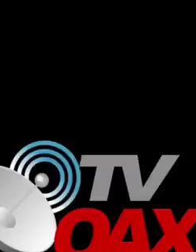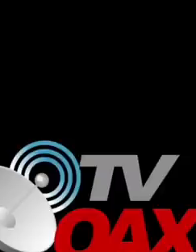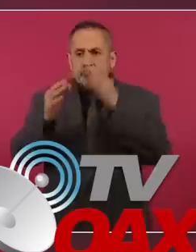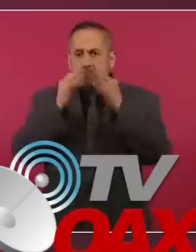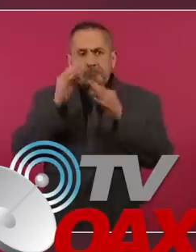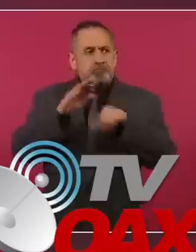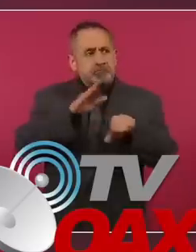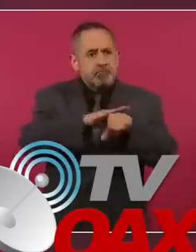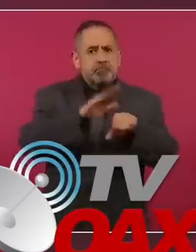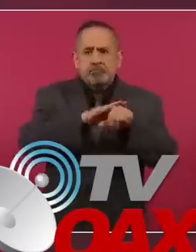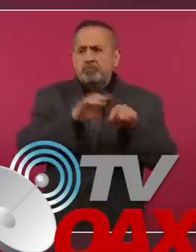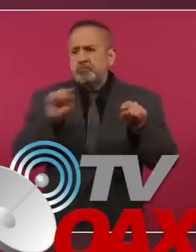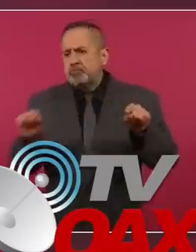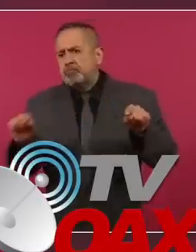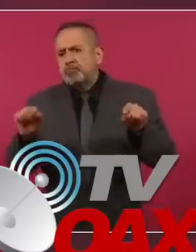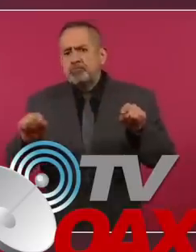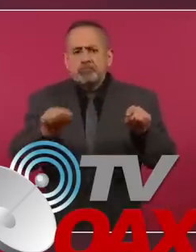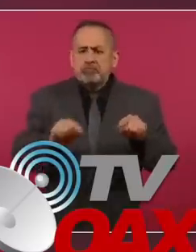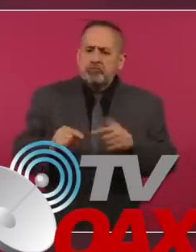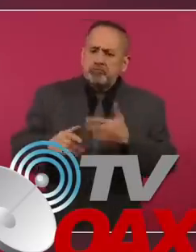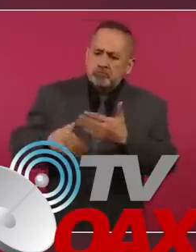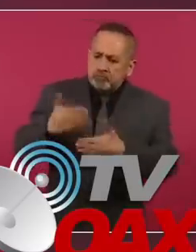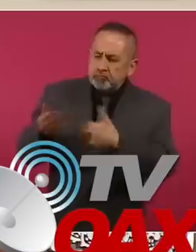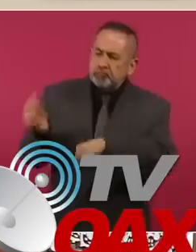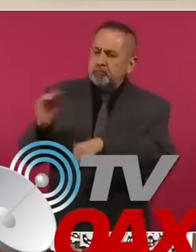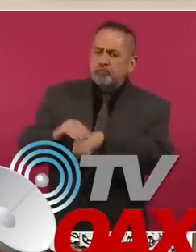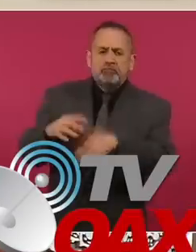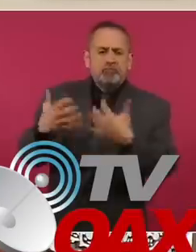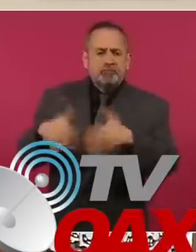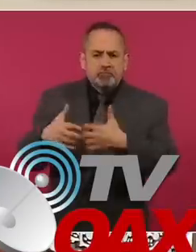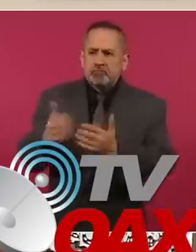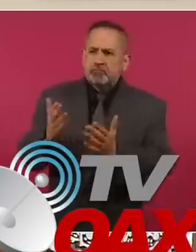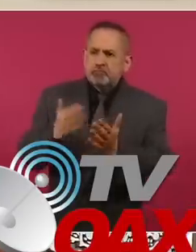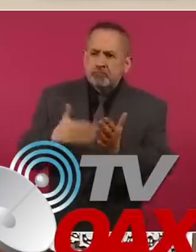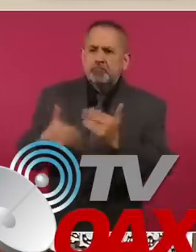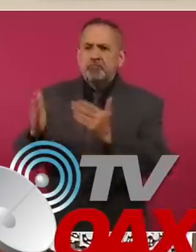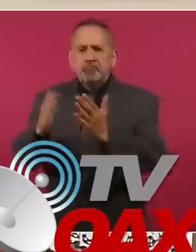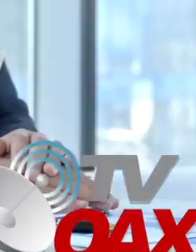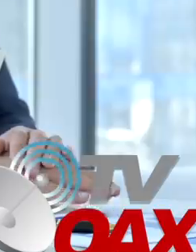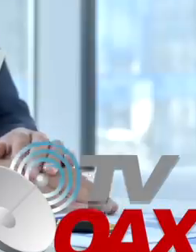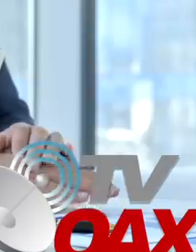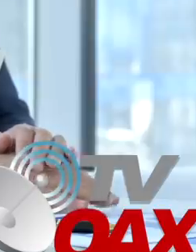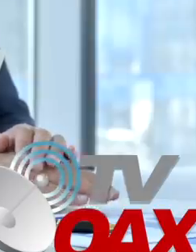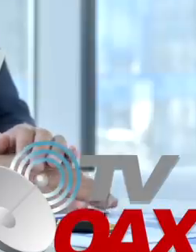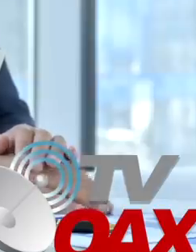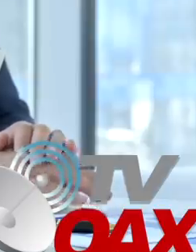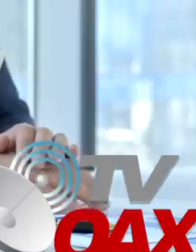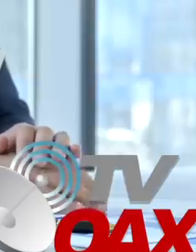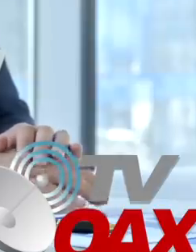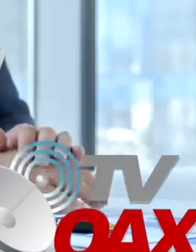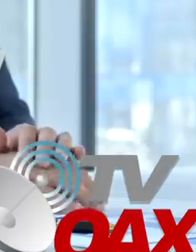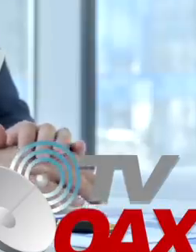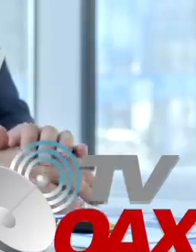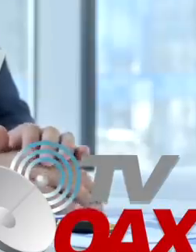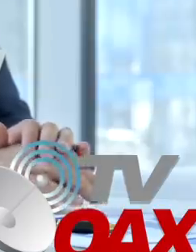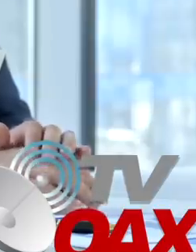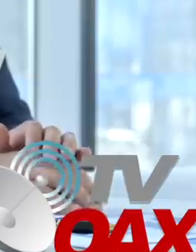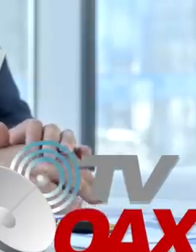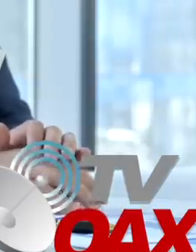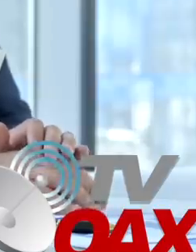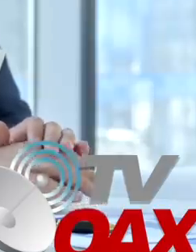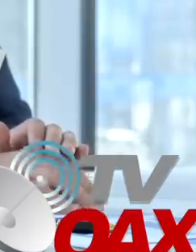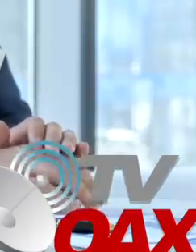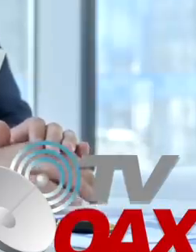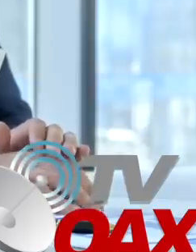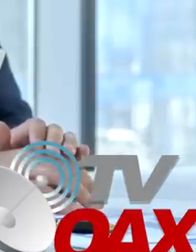El presidente de México, Andrés Manuel López Obrador, le puso un alto a la empresa extranjera con sede